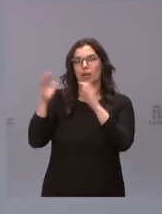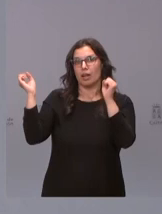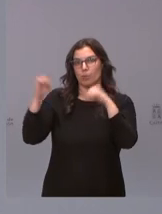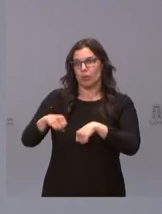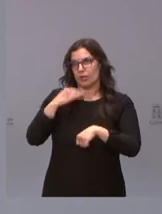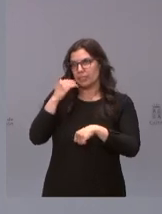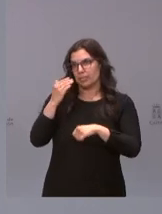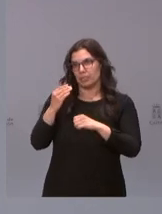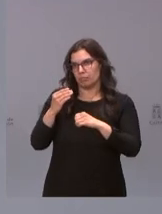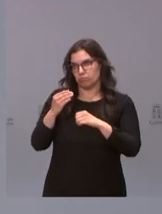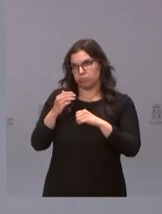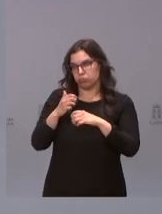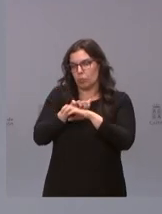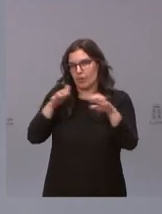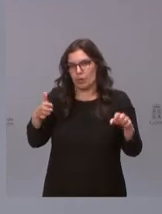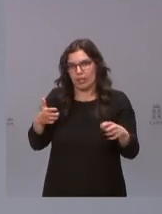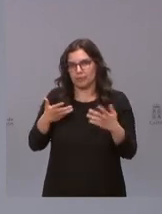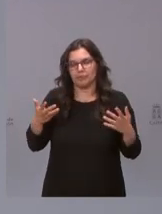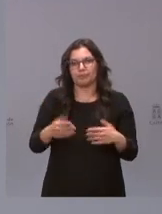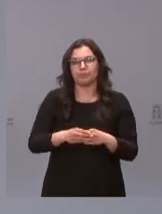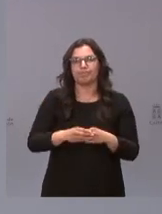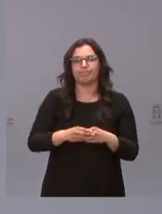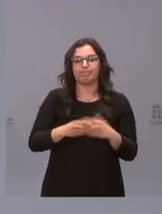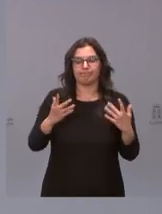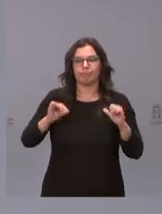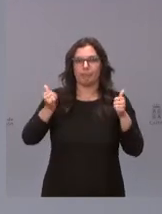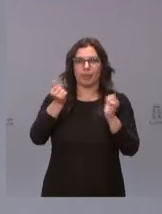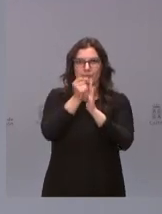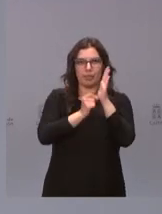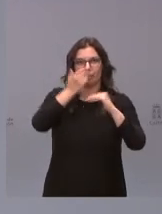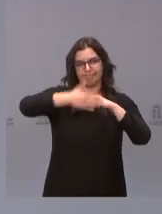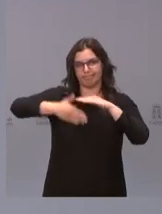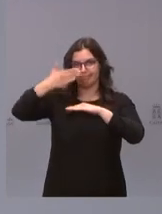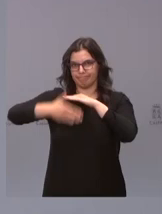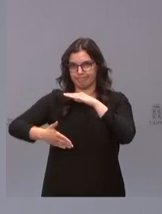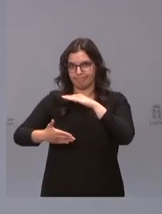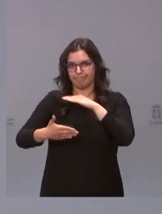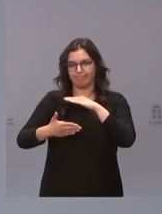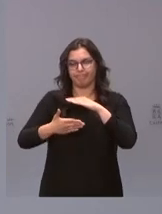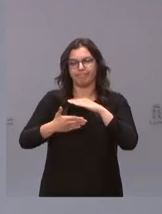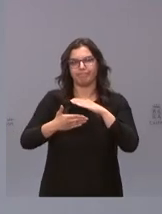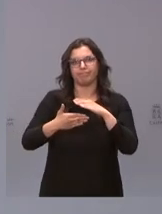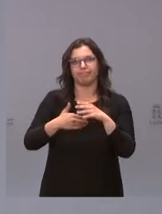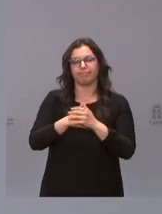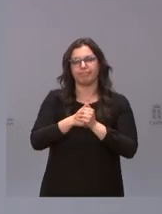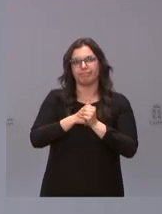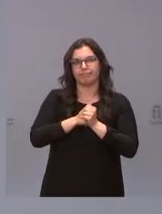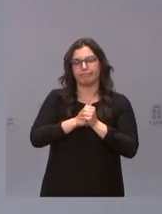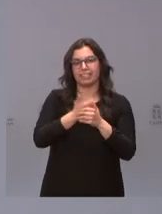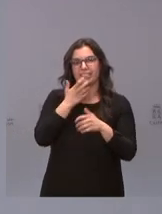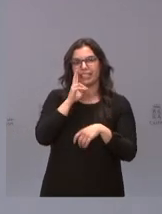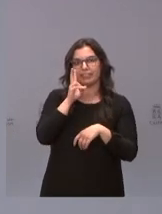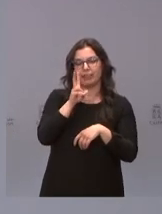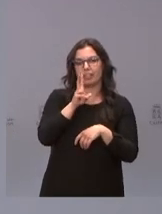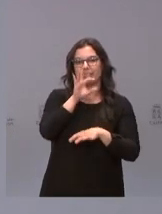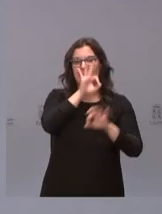con una amplísima mayoría el adoptar medidas restrictivas a medida que fuéramos